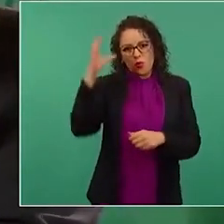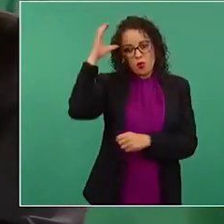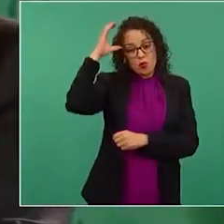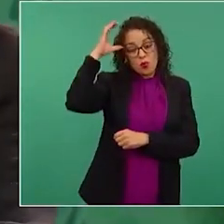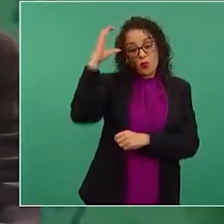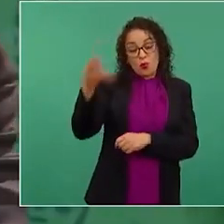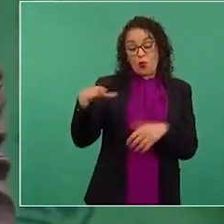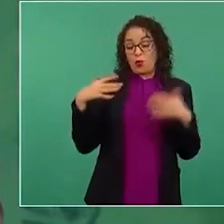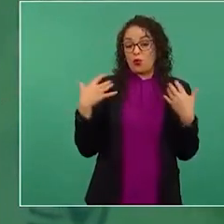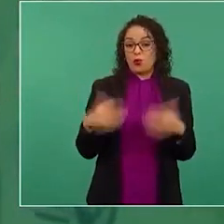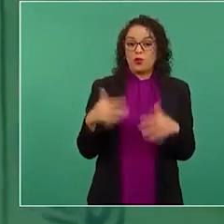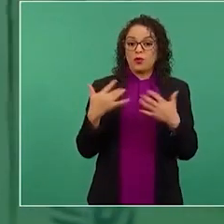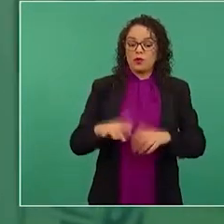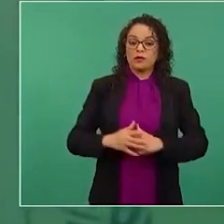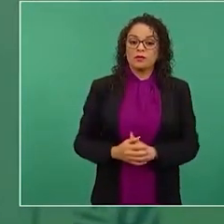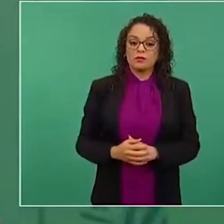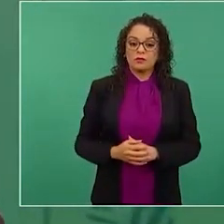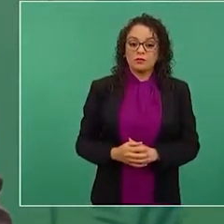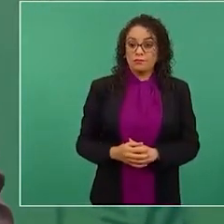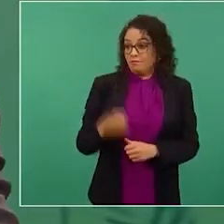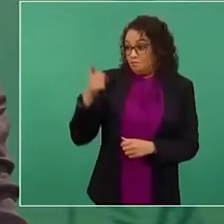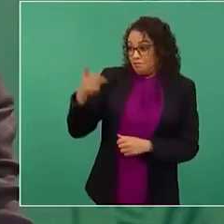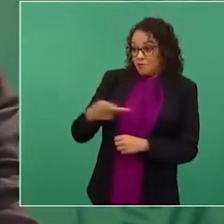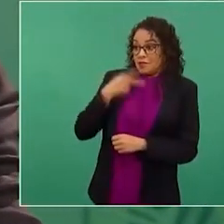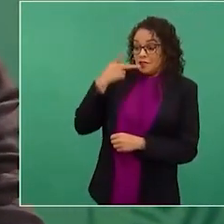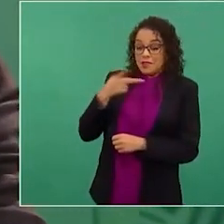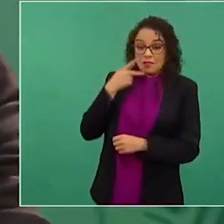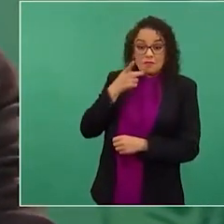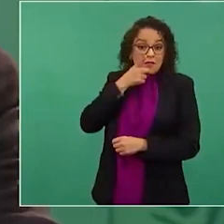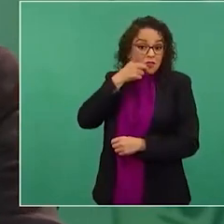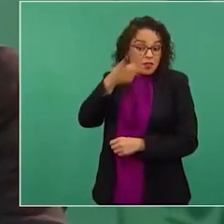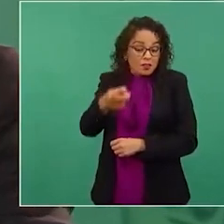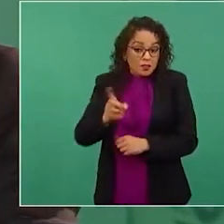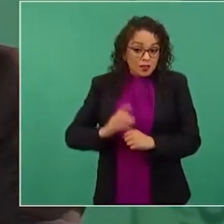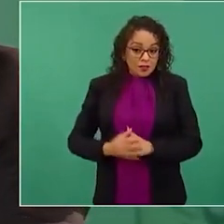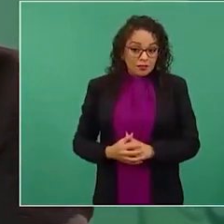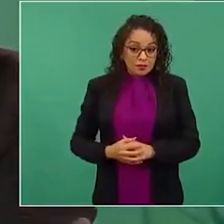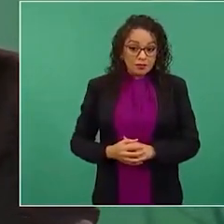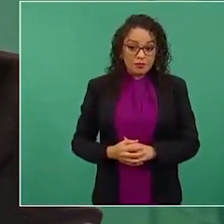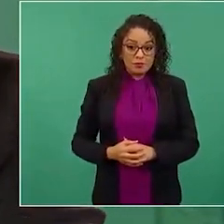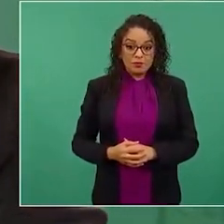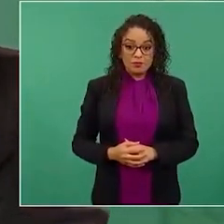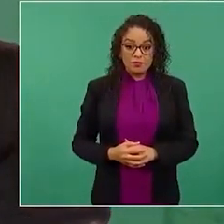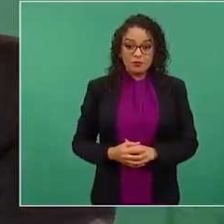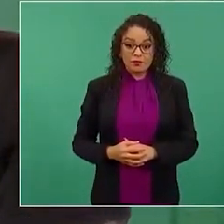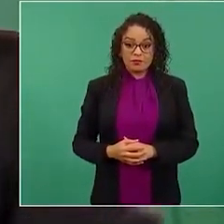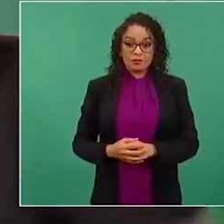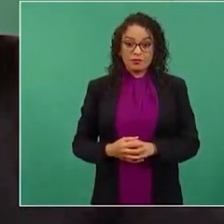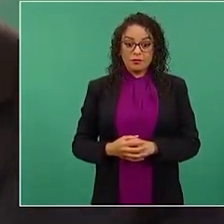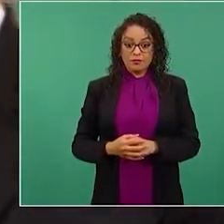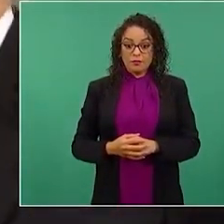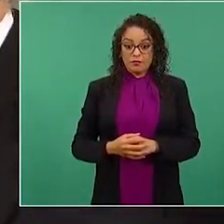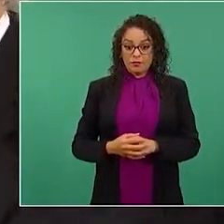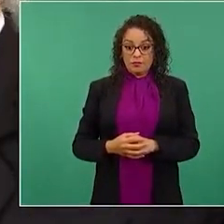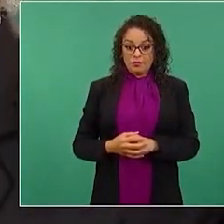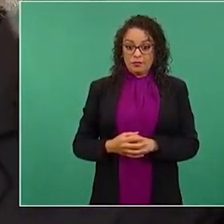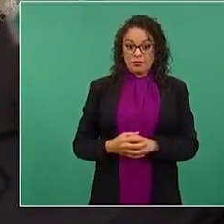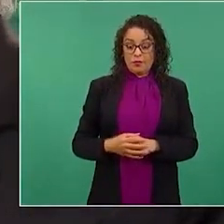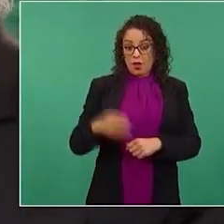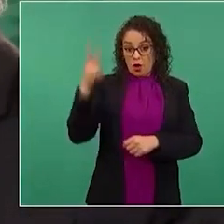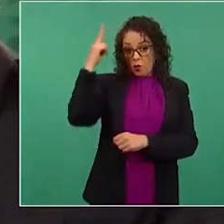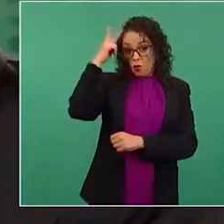que no había Porfirio Díaz mandado a asesinar